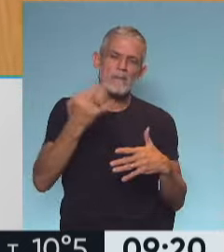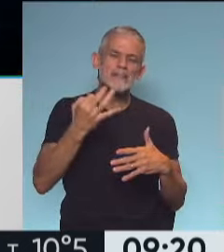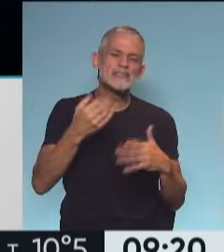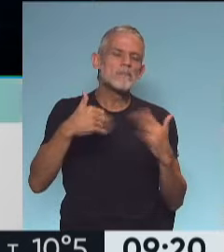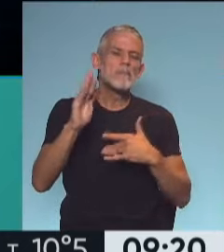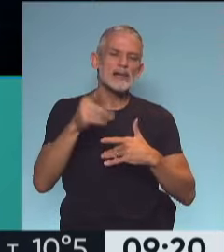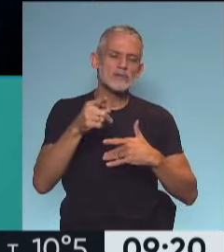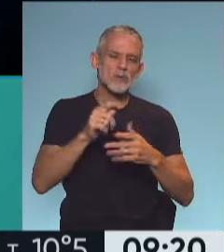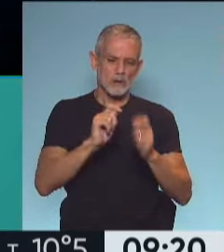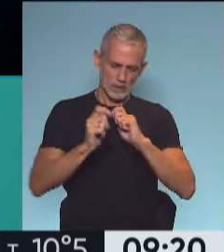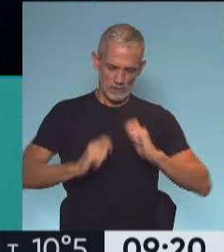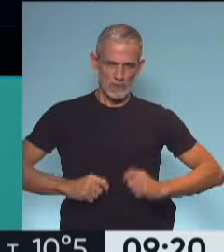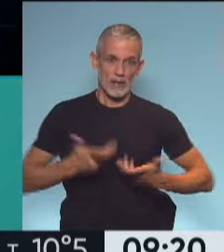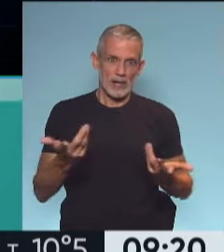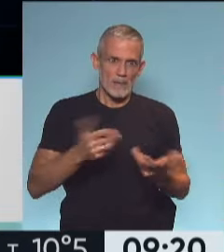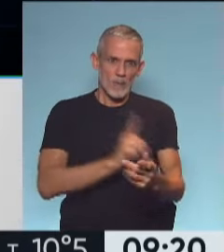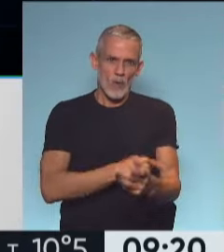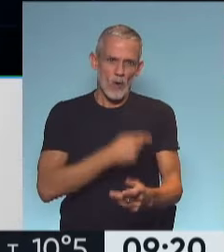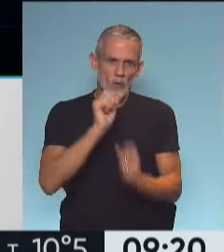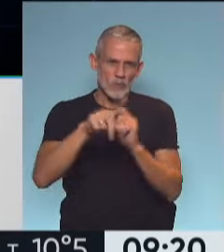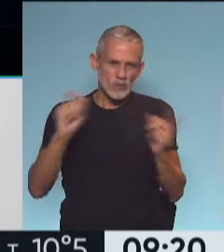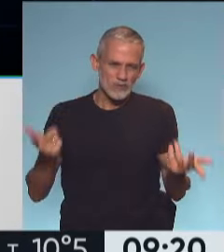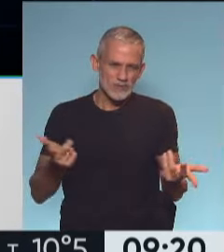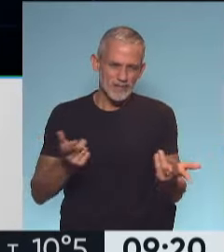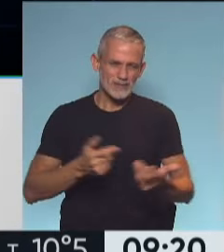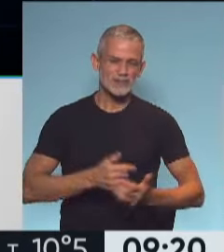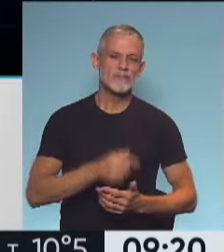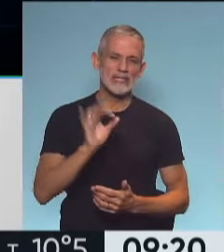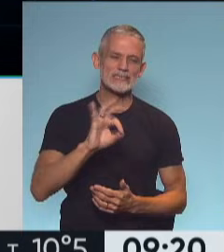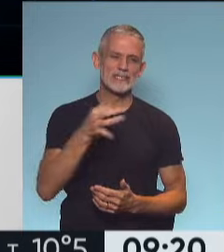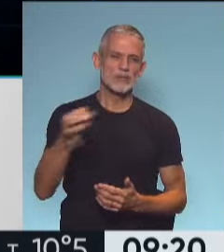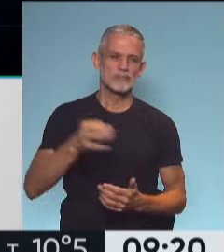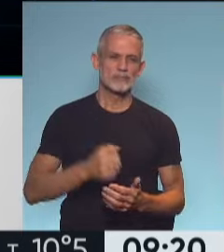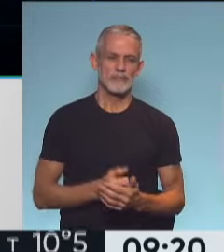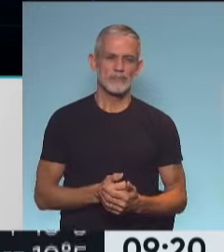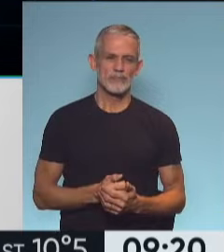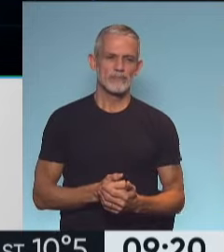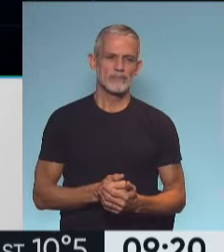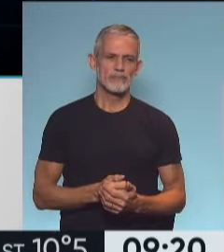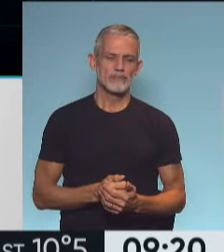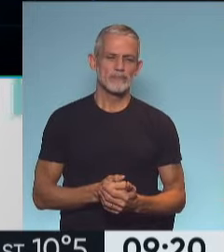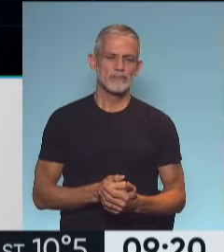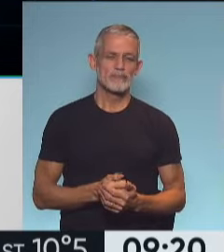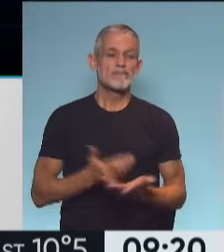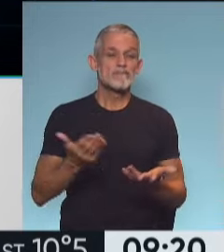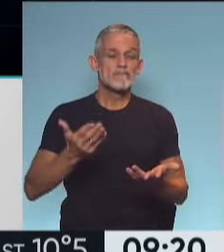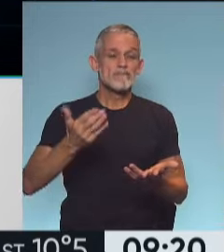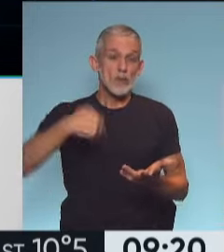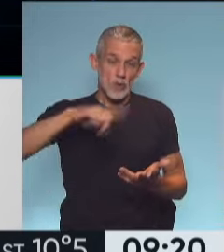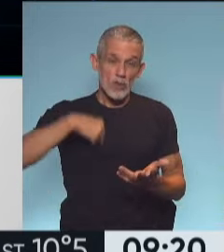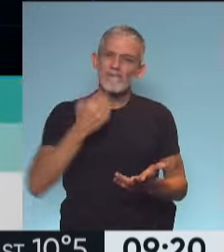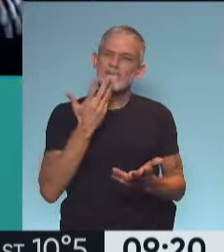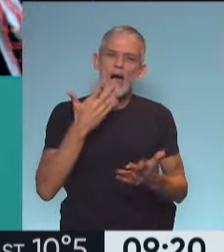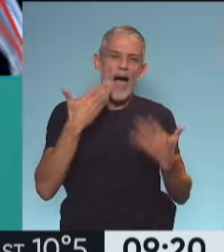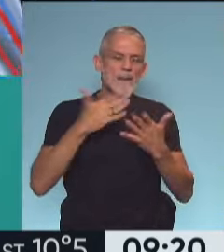las modificaciones que hemos tenido en diferentes aspectos. así se ha advertido. Marcelo, mira, nosotros nos gusta